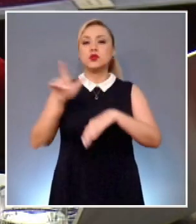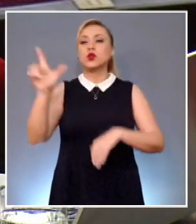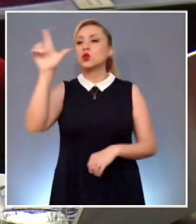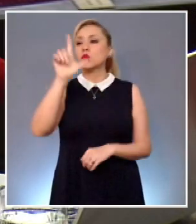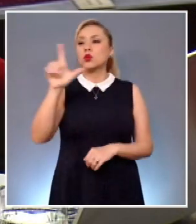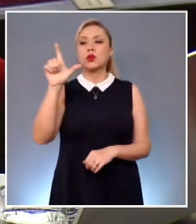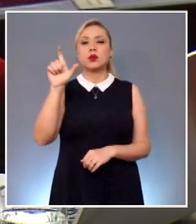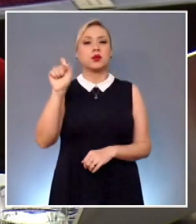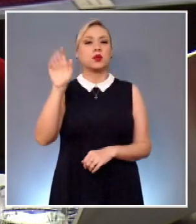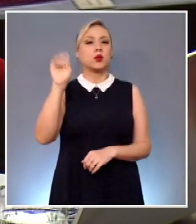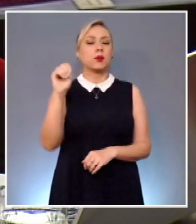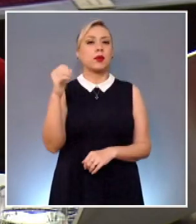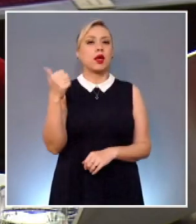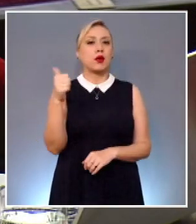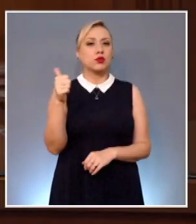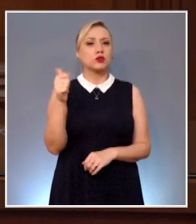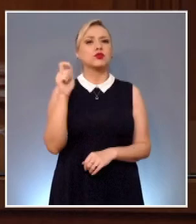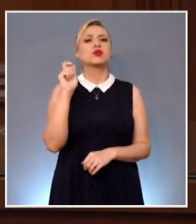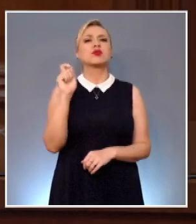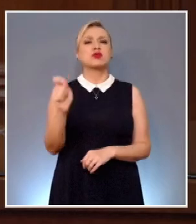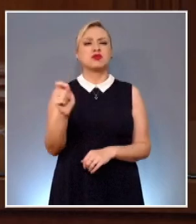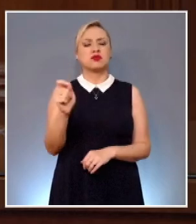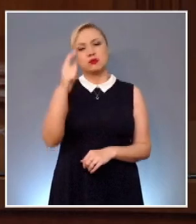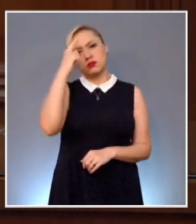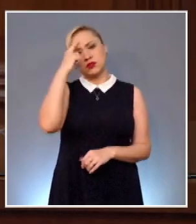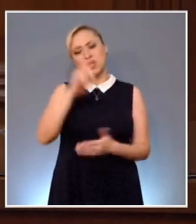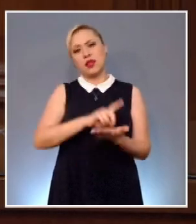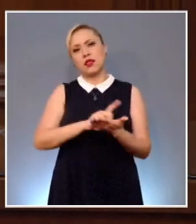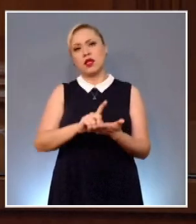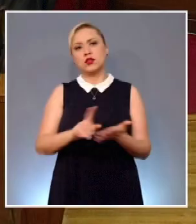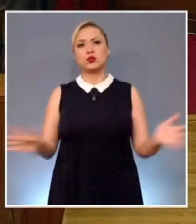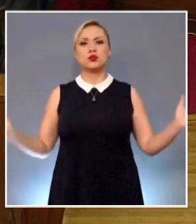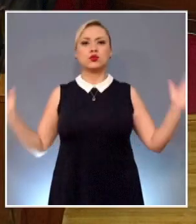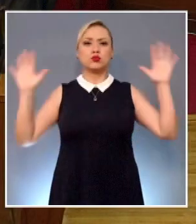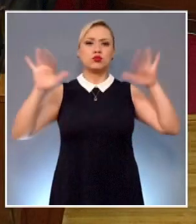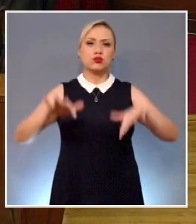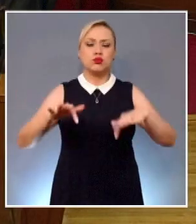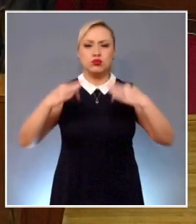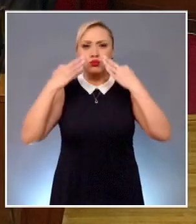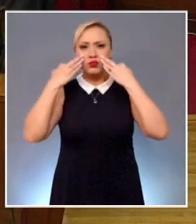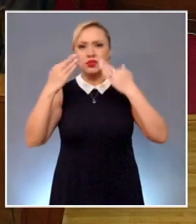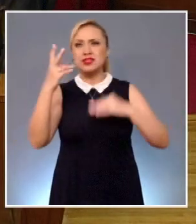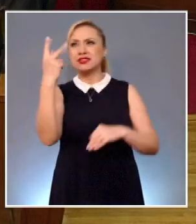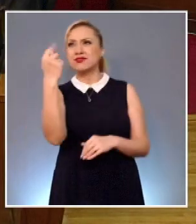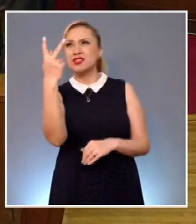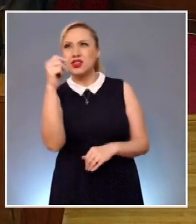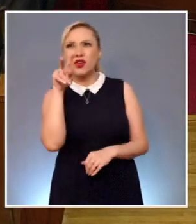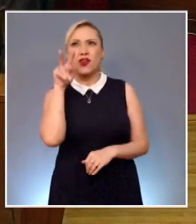asunto relativo al derecho de las audiencias. Poder informativo, José de Jesús Crucibaja.